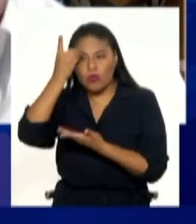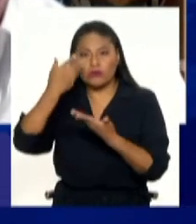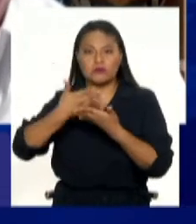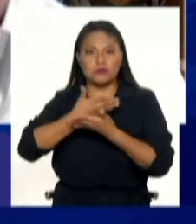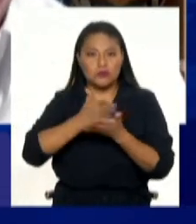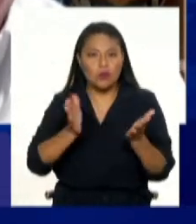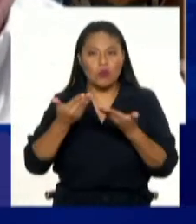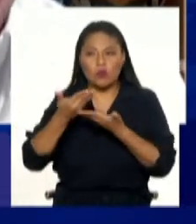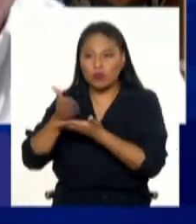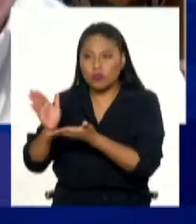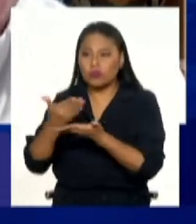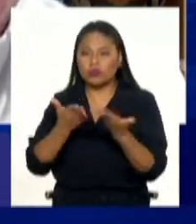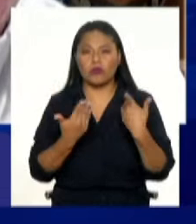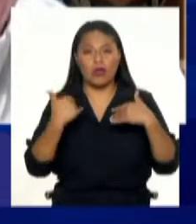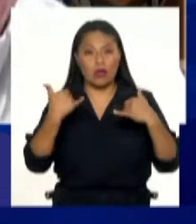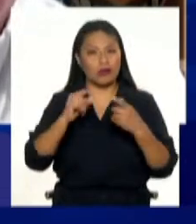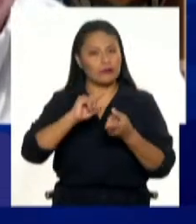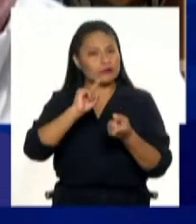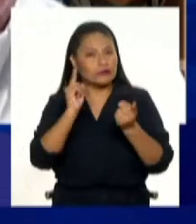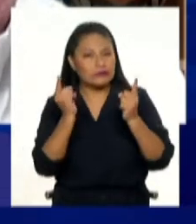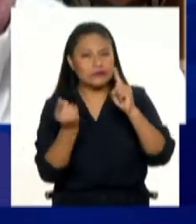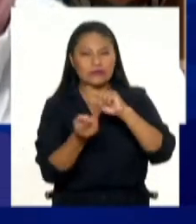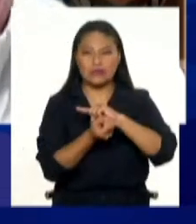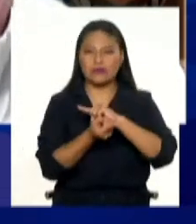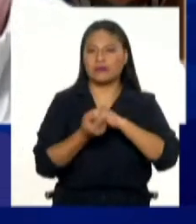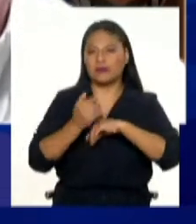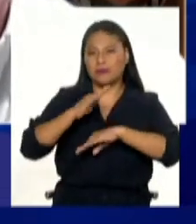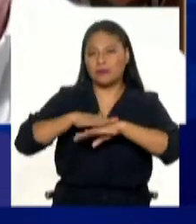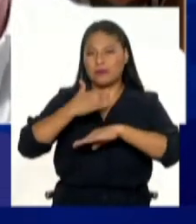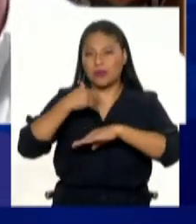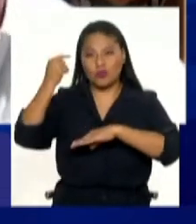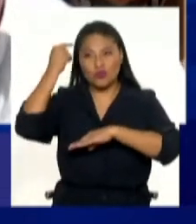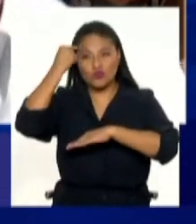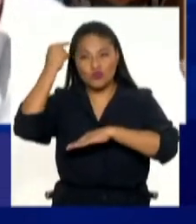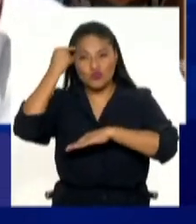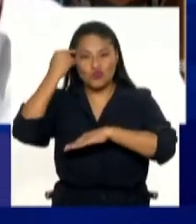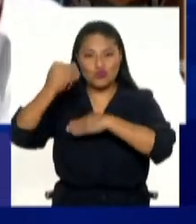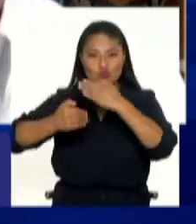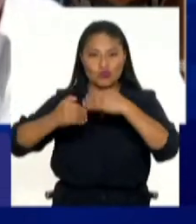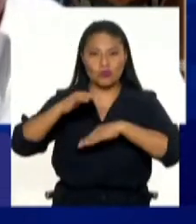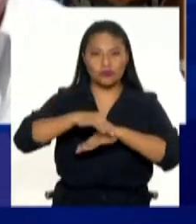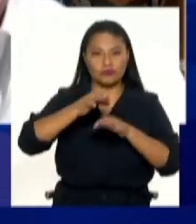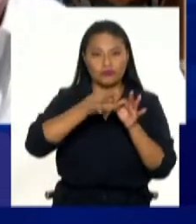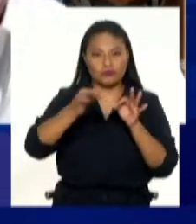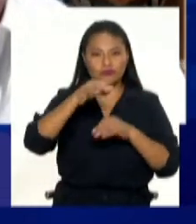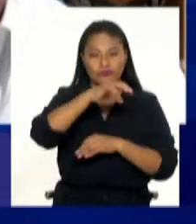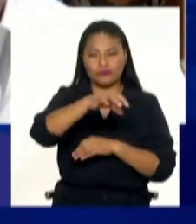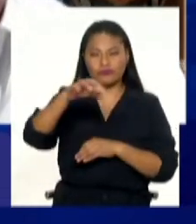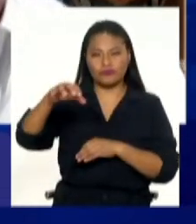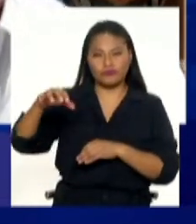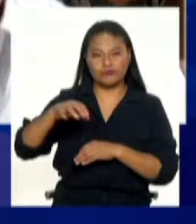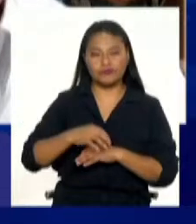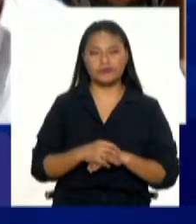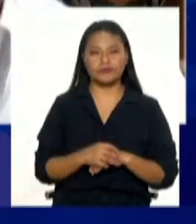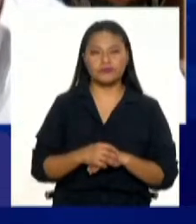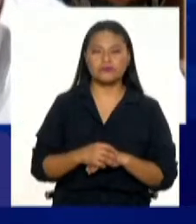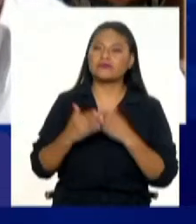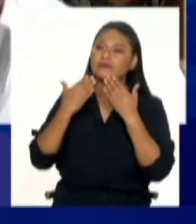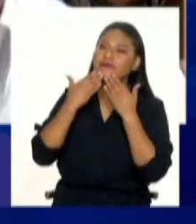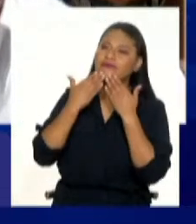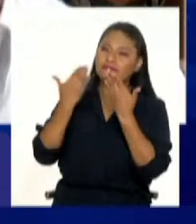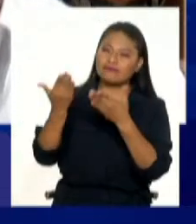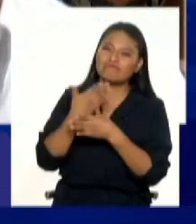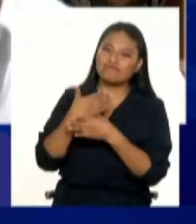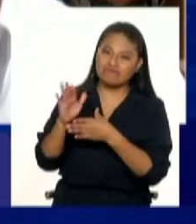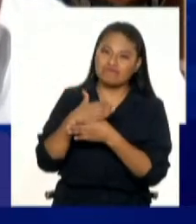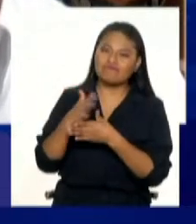donde debería empezar a cambiar esto en cada distrito del país, ¿no? Muchísimas gracias, Alfredo, por compartir con nosotros